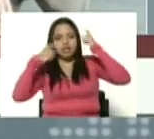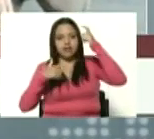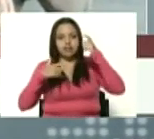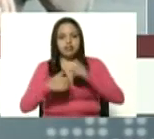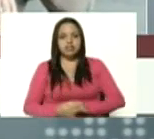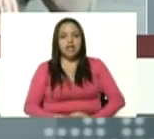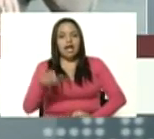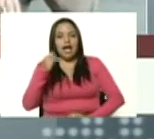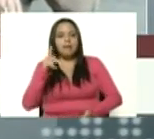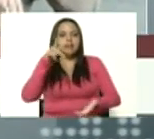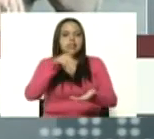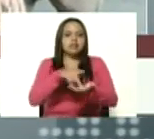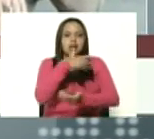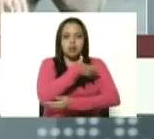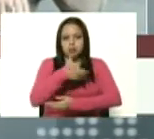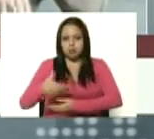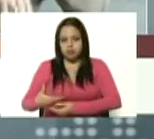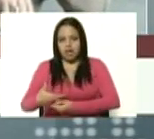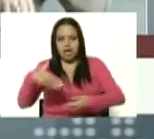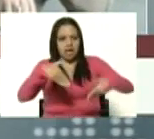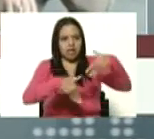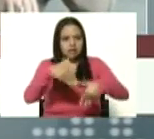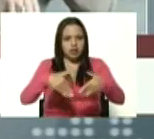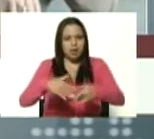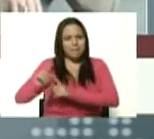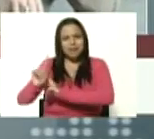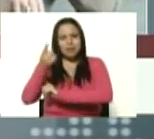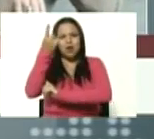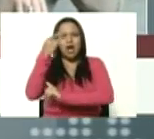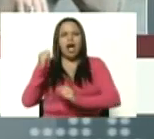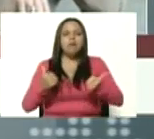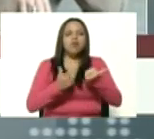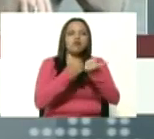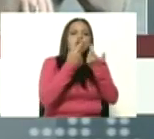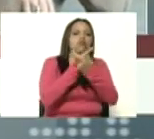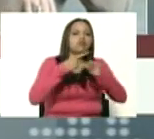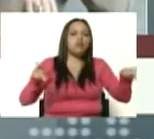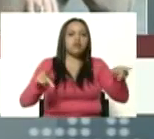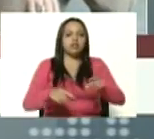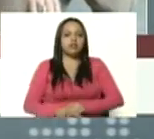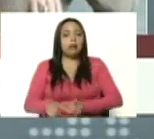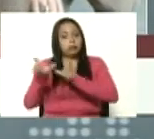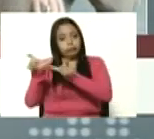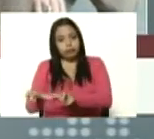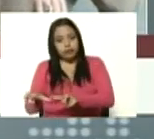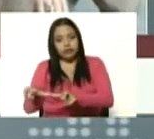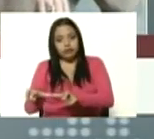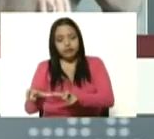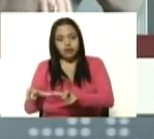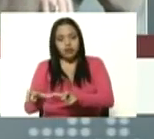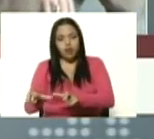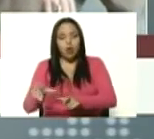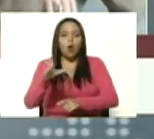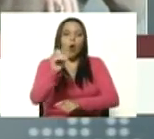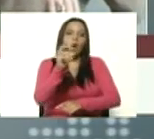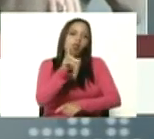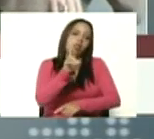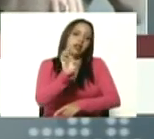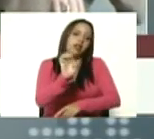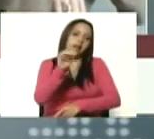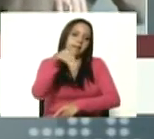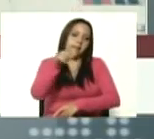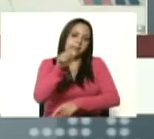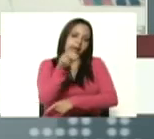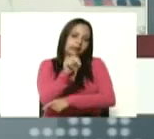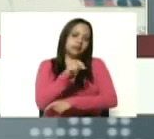presidencial, uno de los primeros que salió a apoyarlo públicamente fue el almirante Gurro Dremán. Y luego,